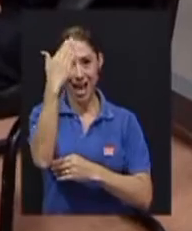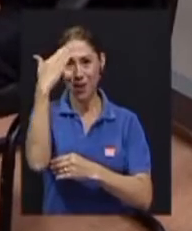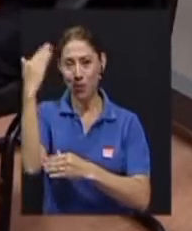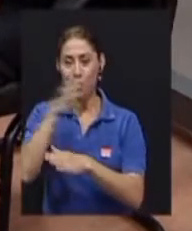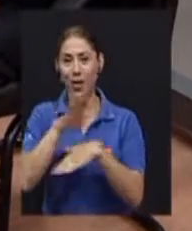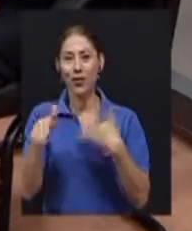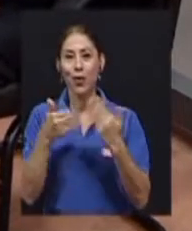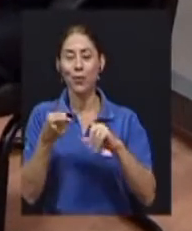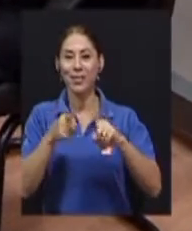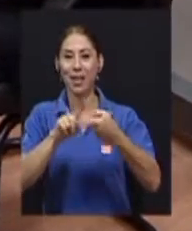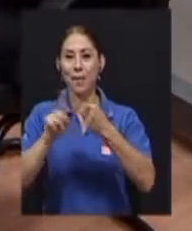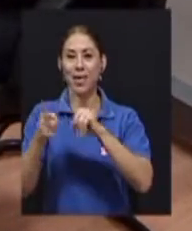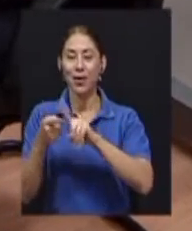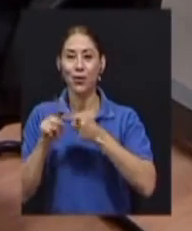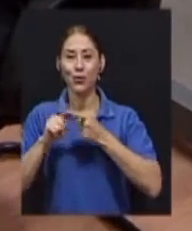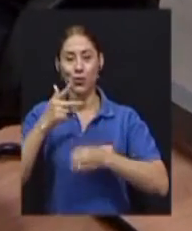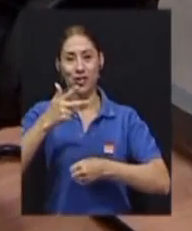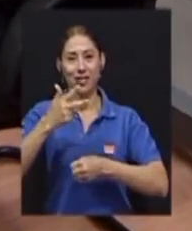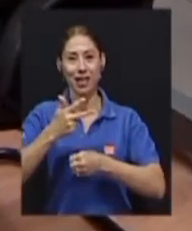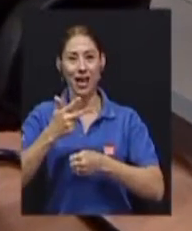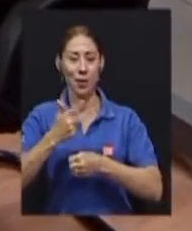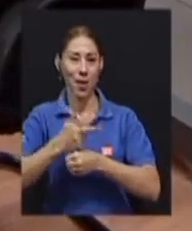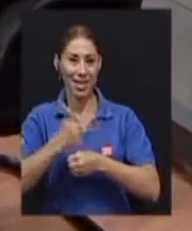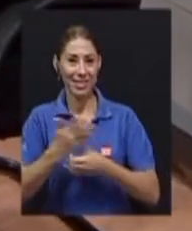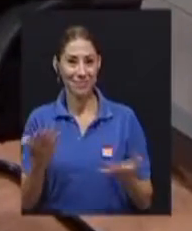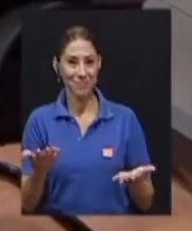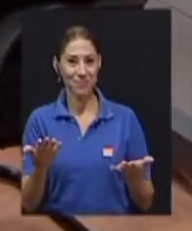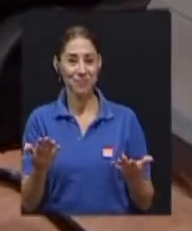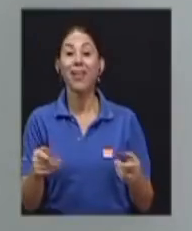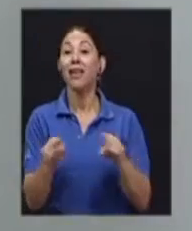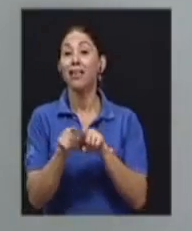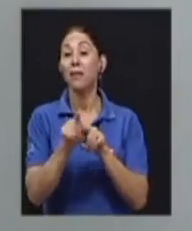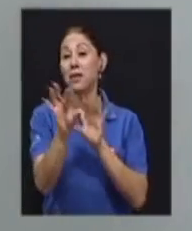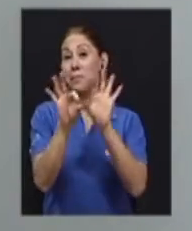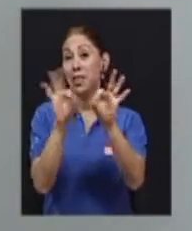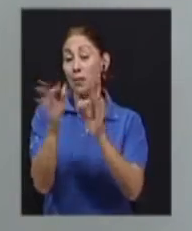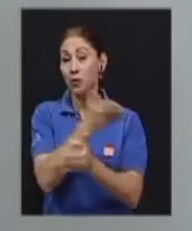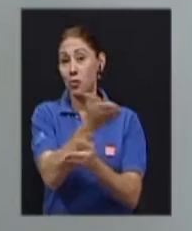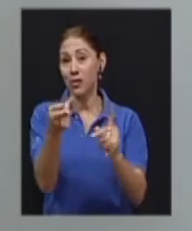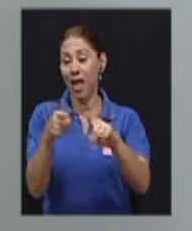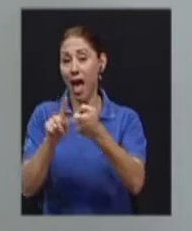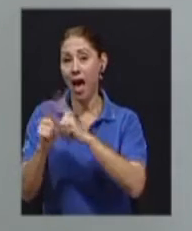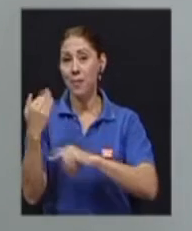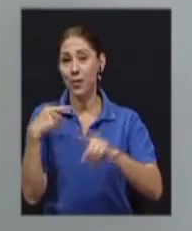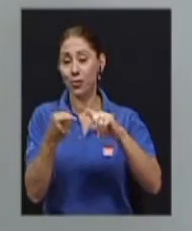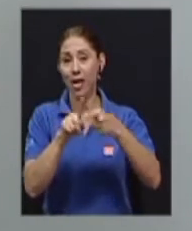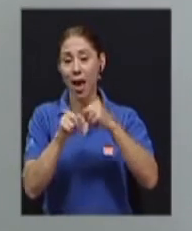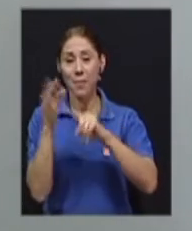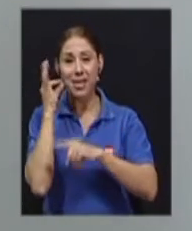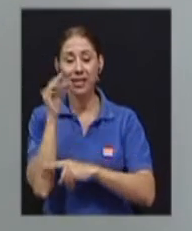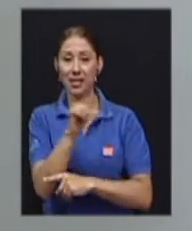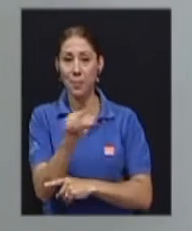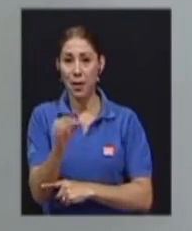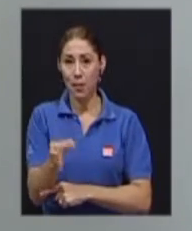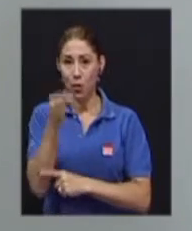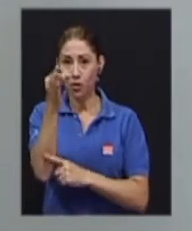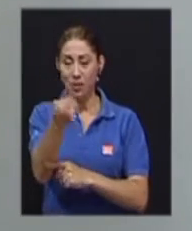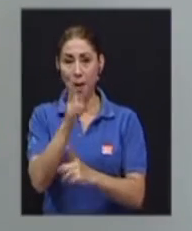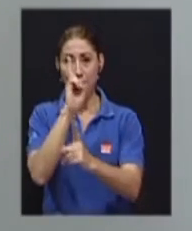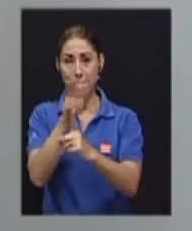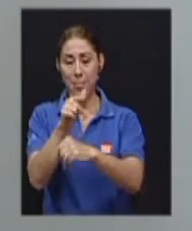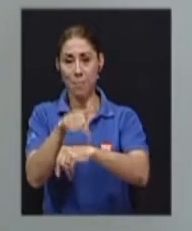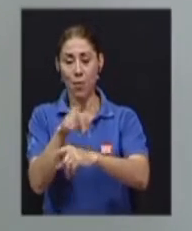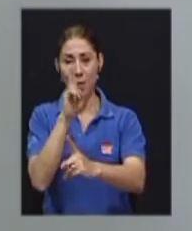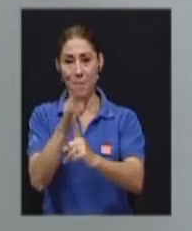chapines y invitamos a las amigas y amigos a que la semana próxima, en los mismos